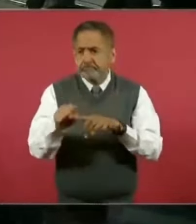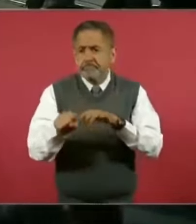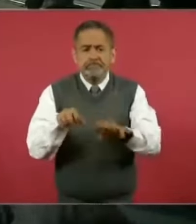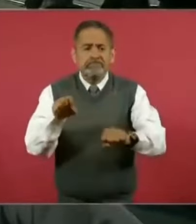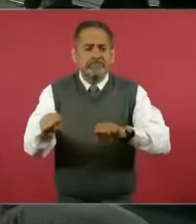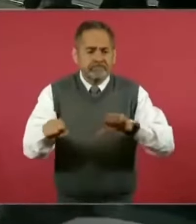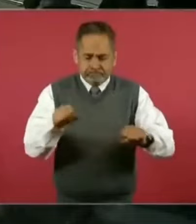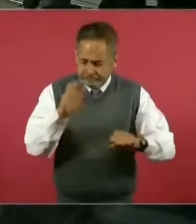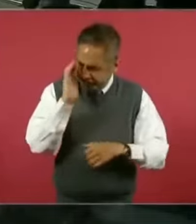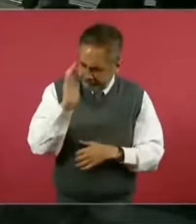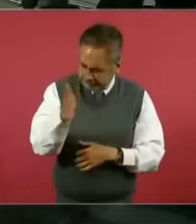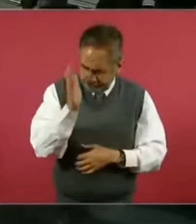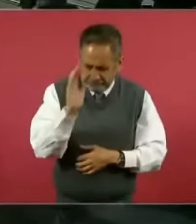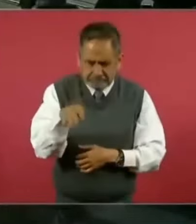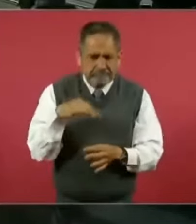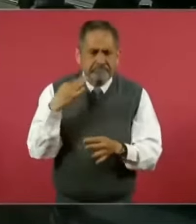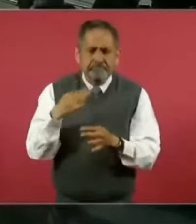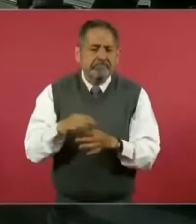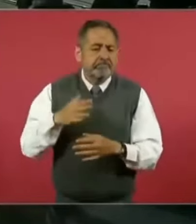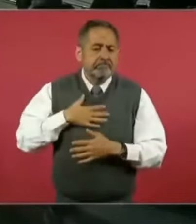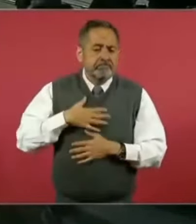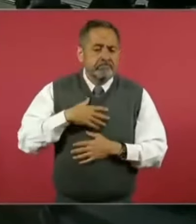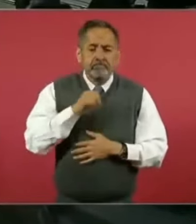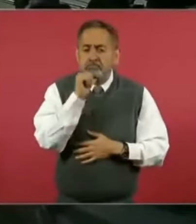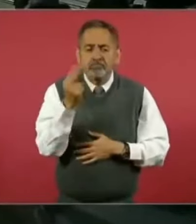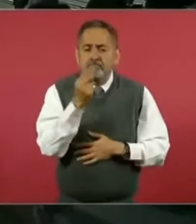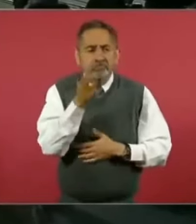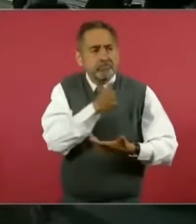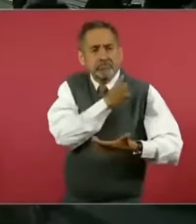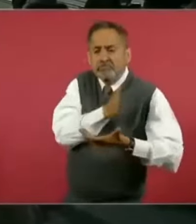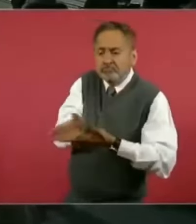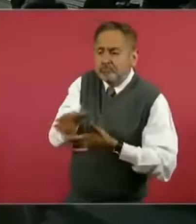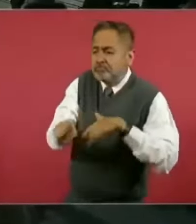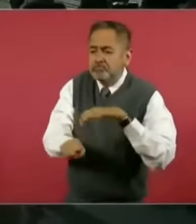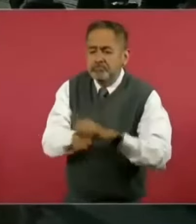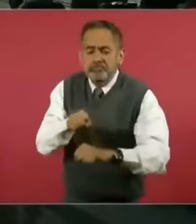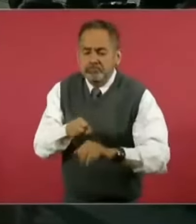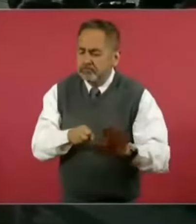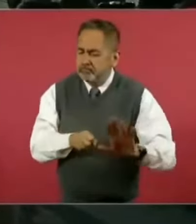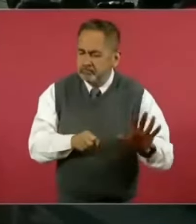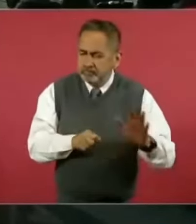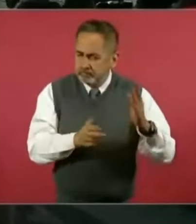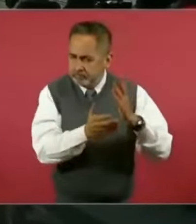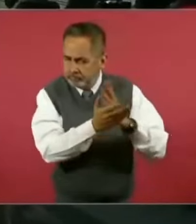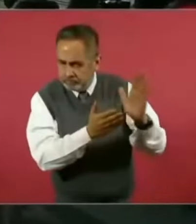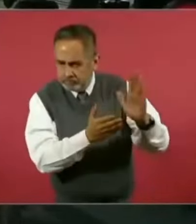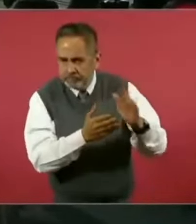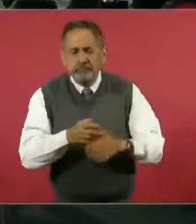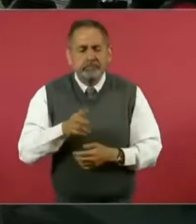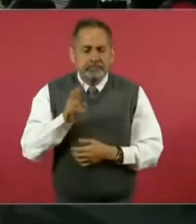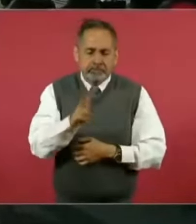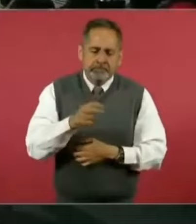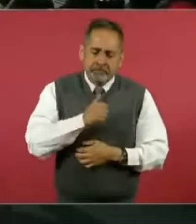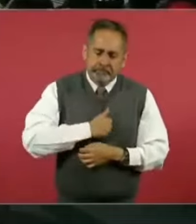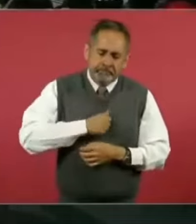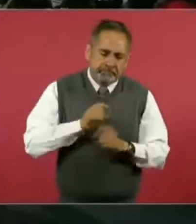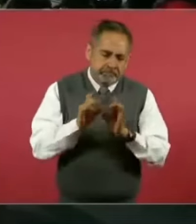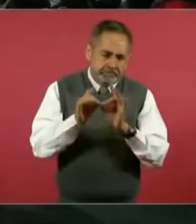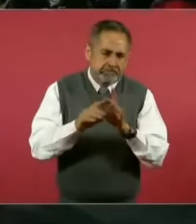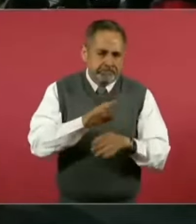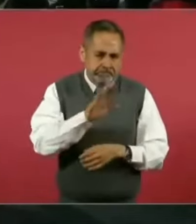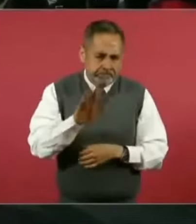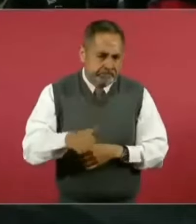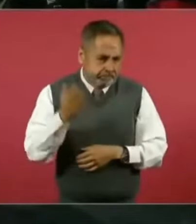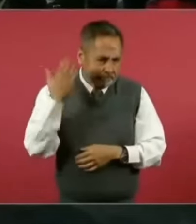participado en ese caso lamentable de la pérdida de